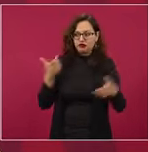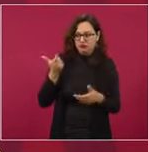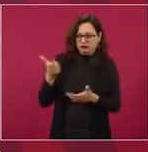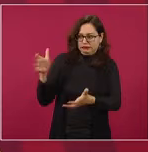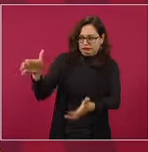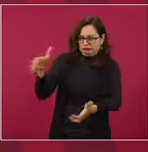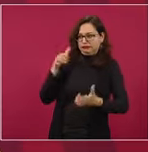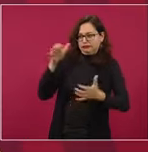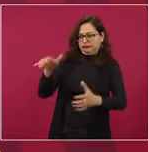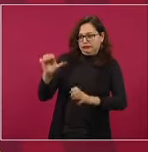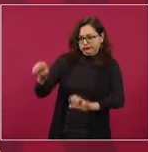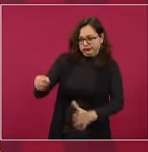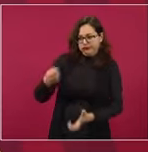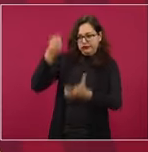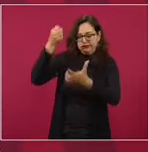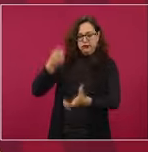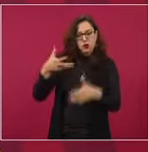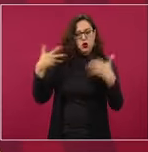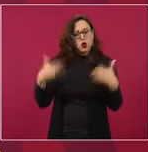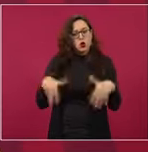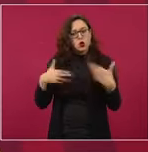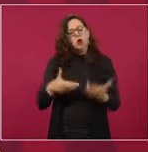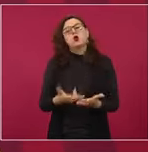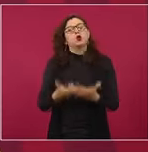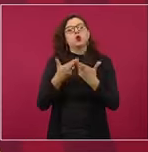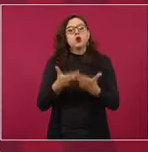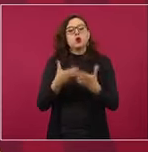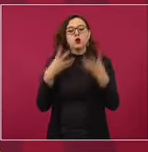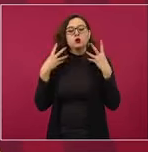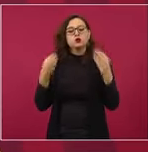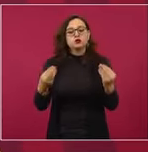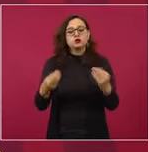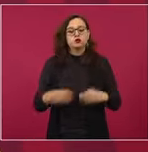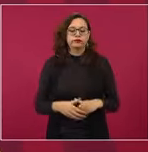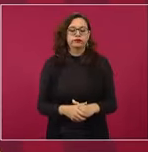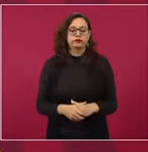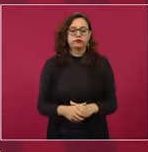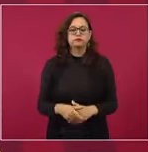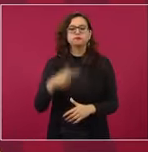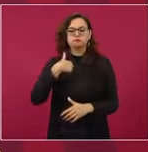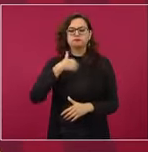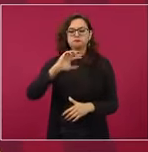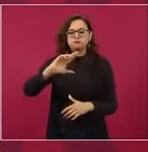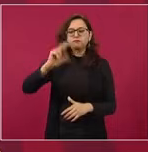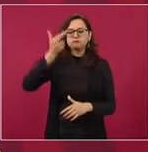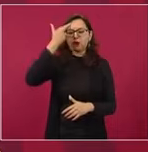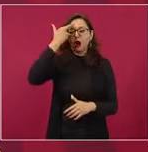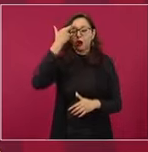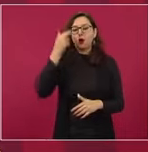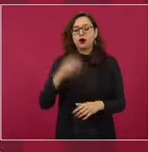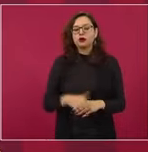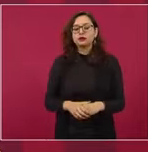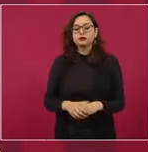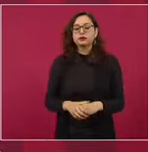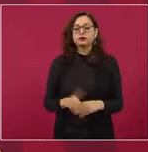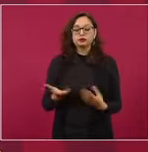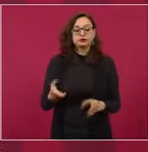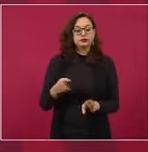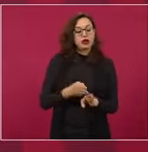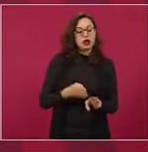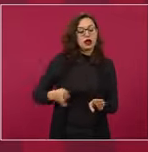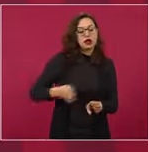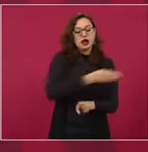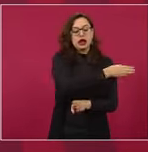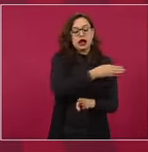yo que durante todo el periodo neoliberal el único sitio